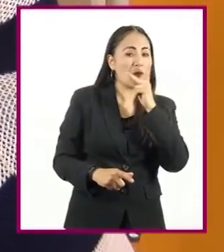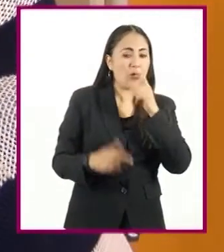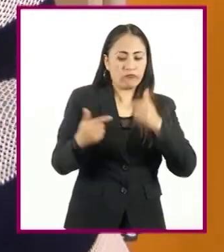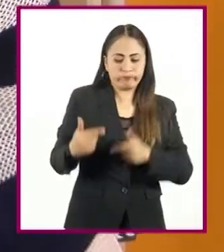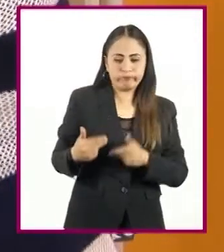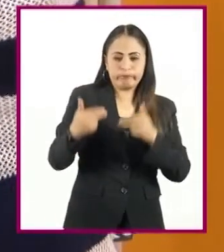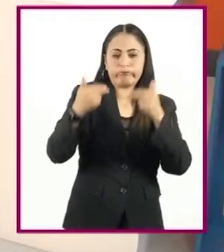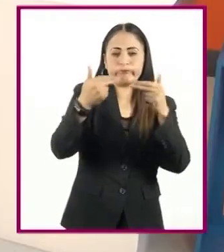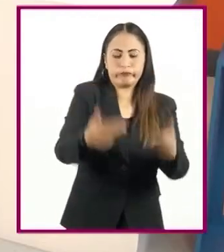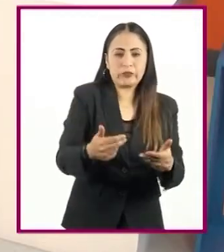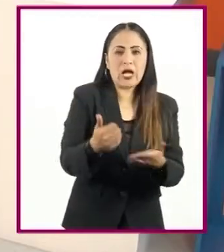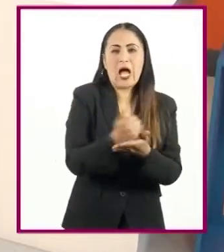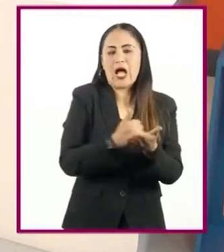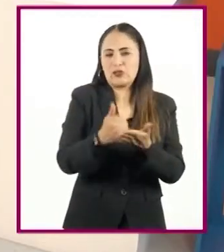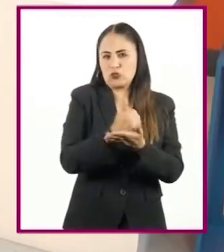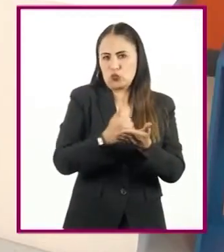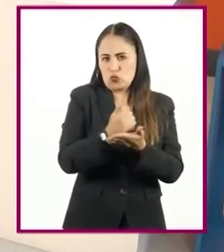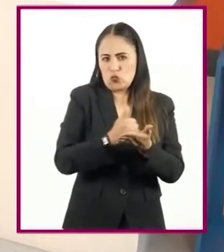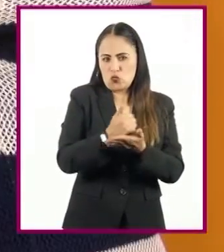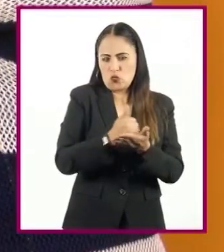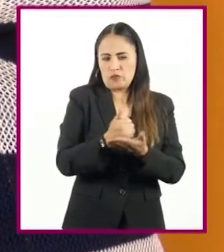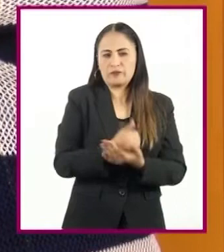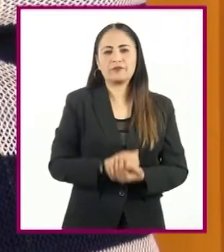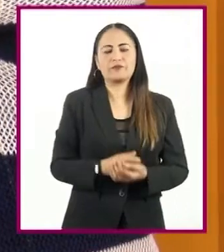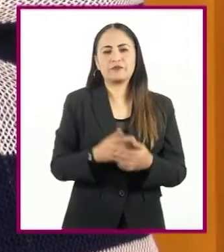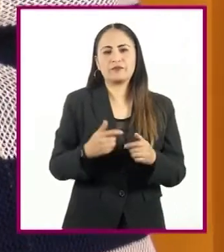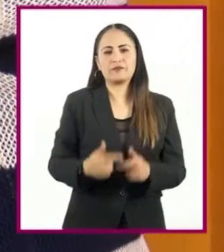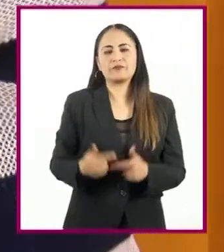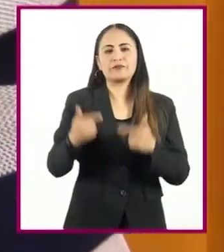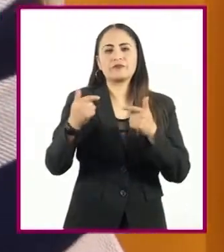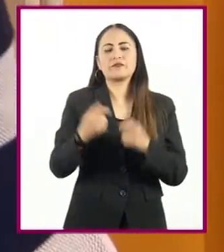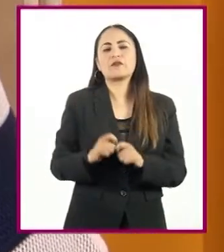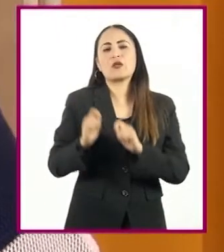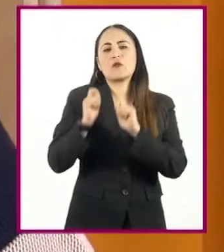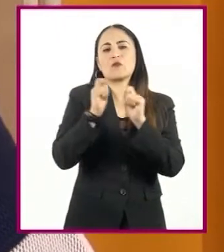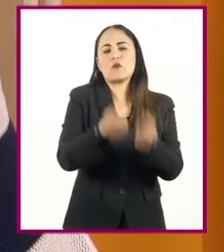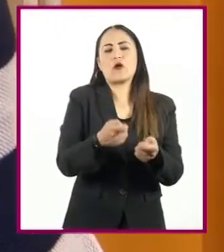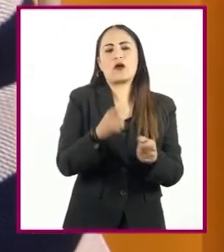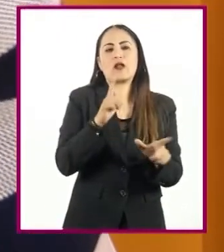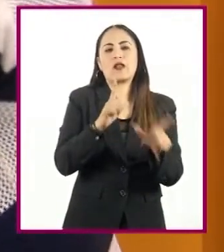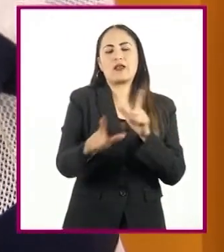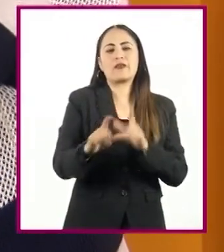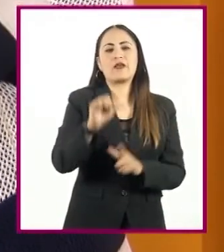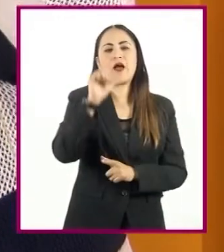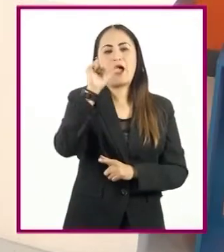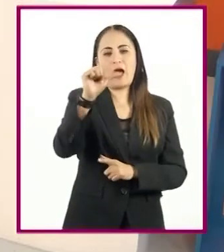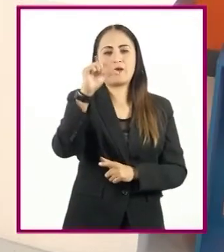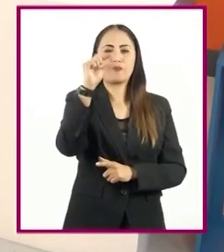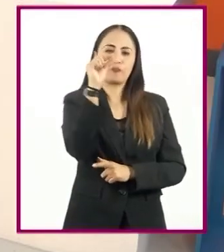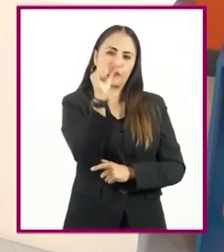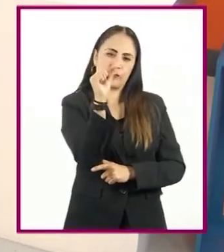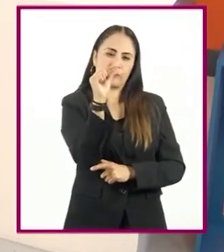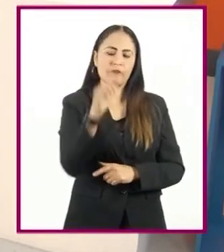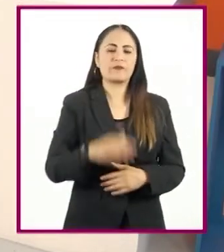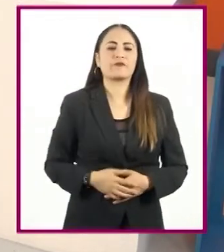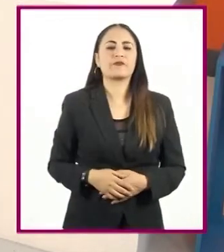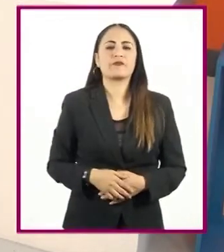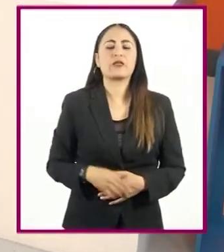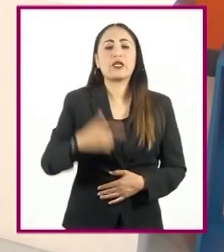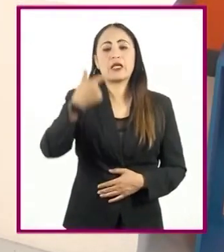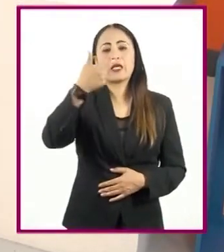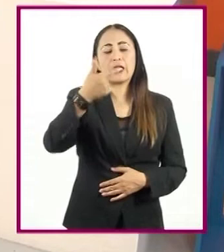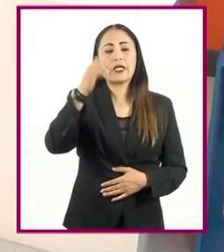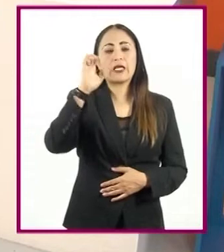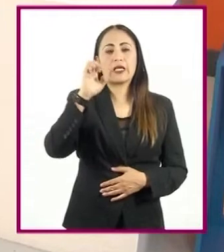de color azul de los ojos. Y le designamos la letra A minúscula. Genotipo,